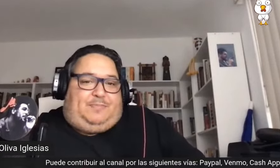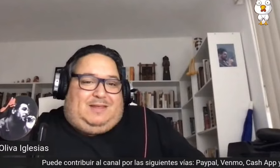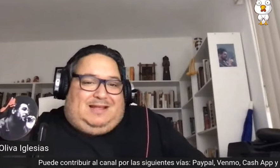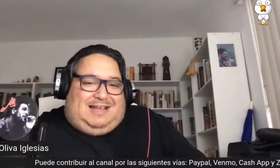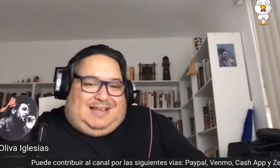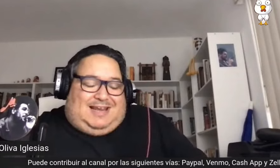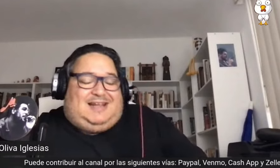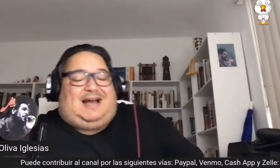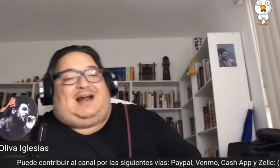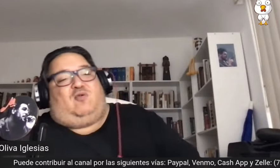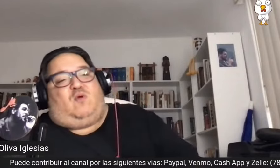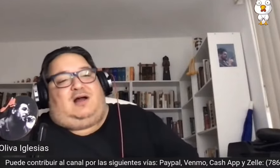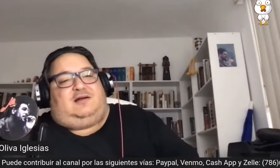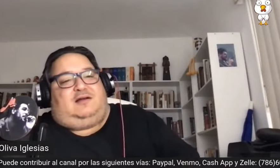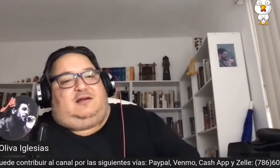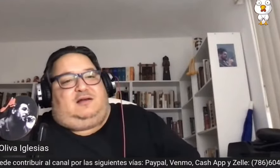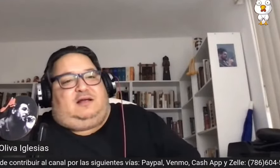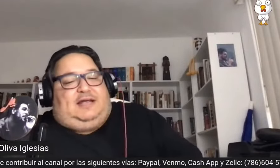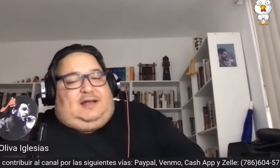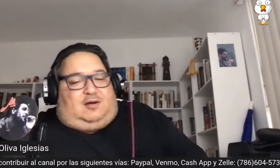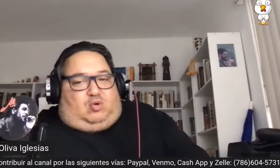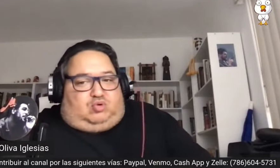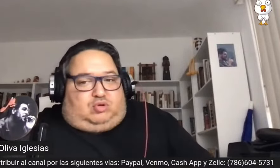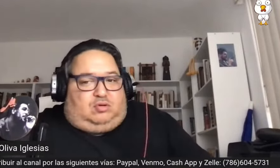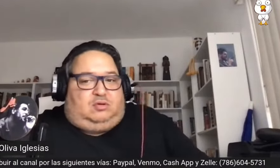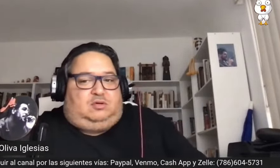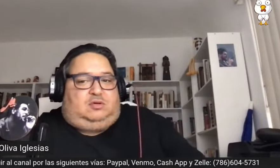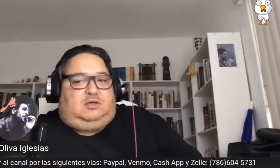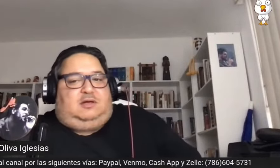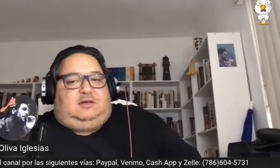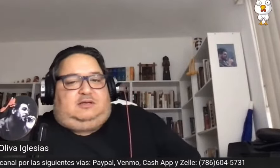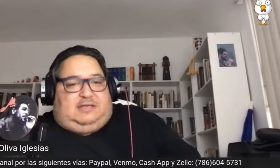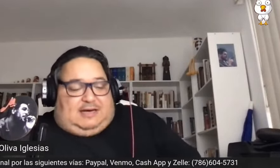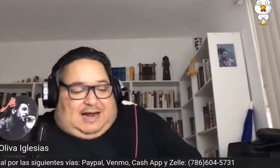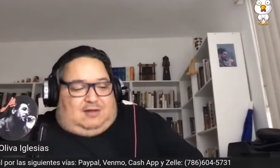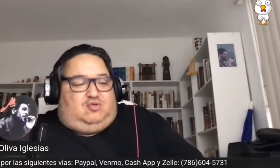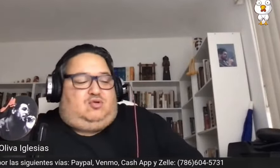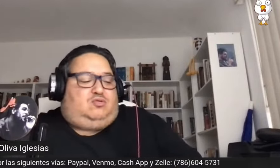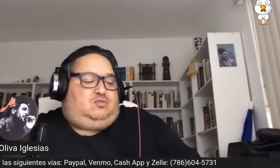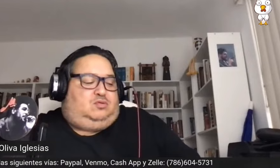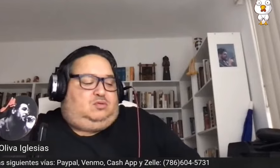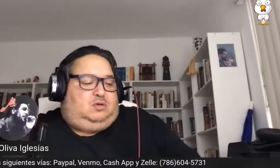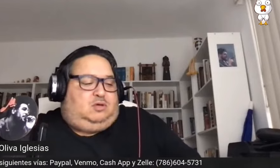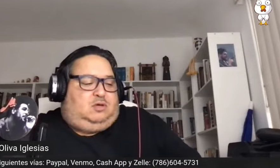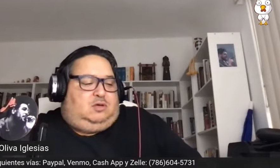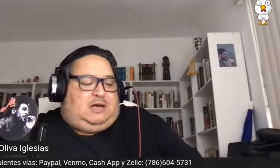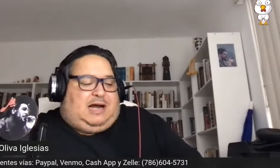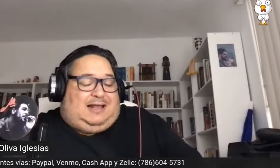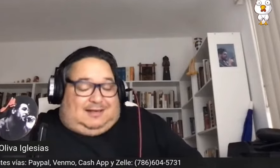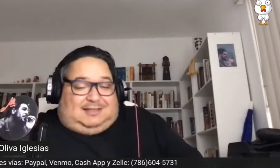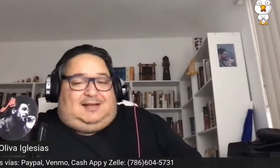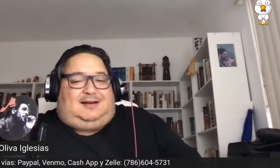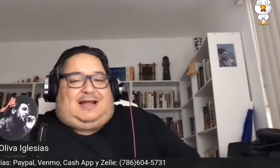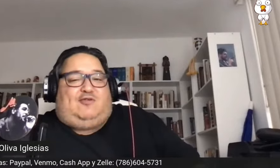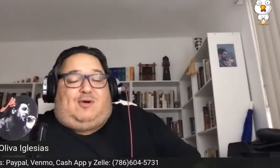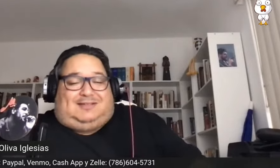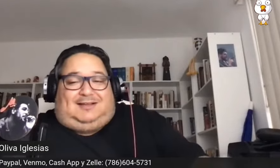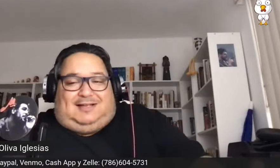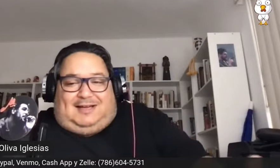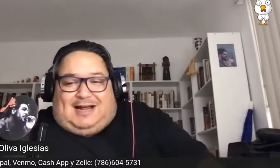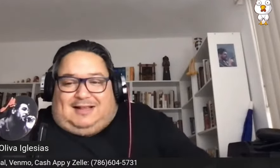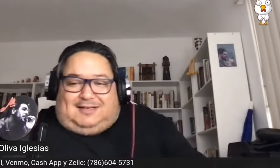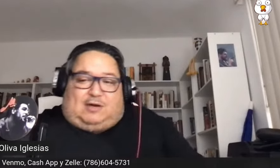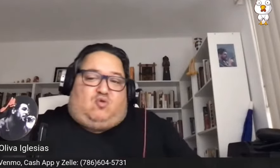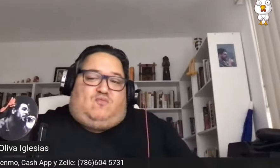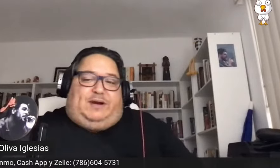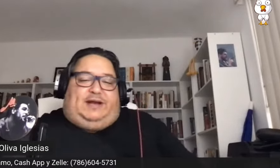y Nicaragua incluso llegando a decir que no